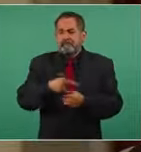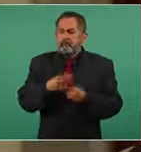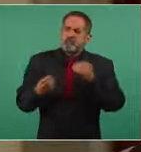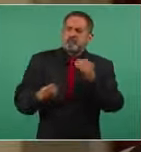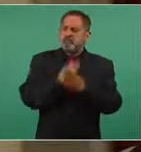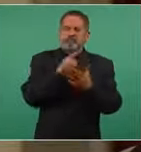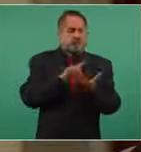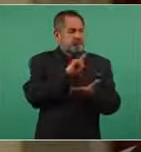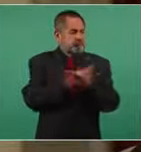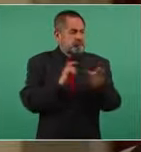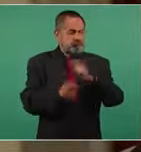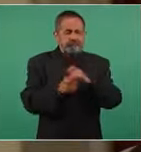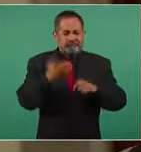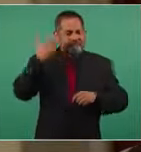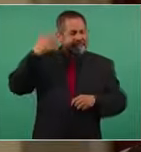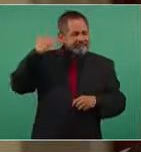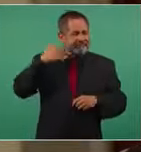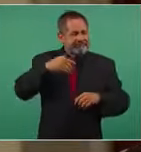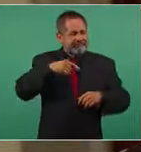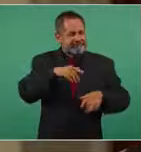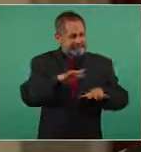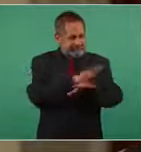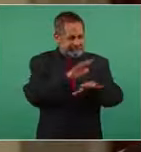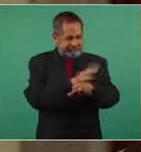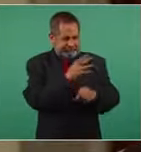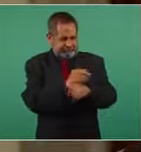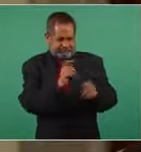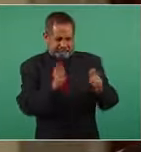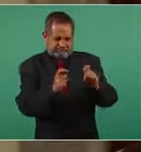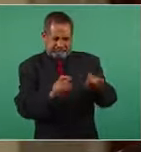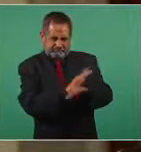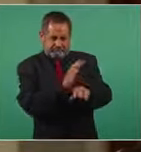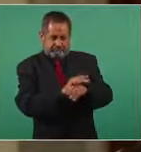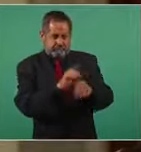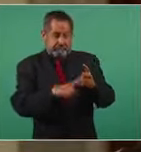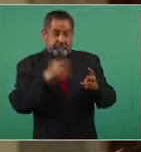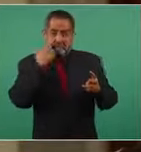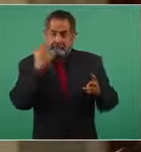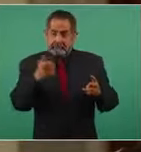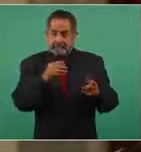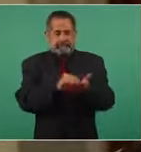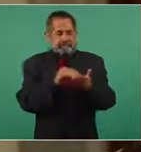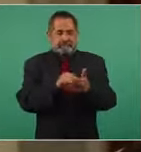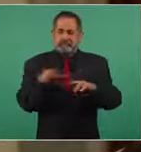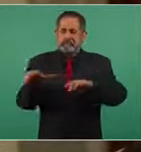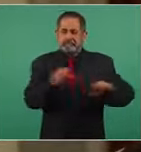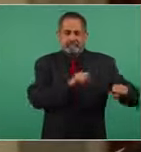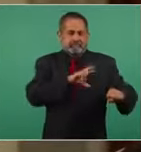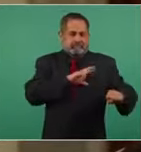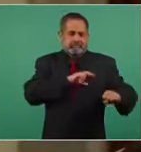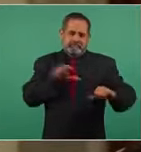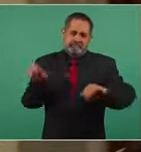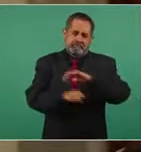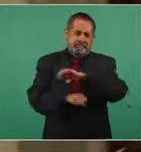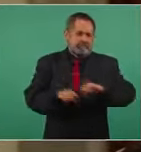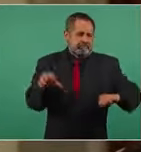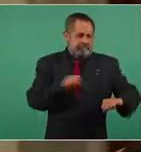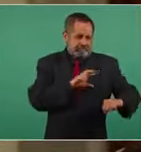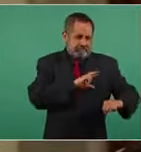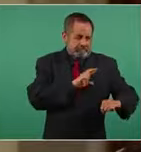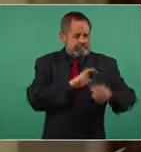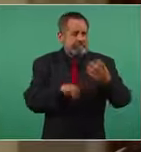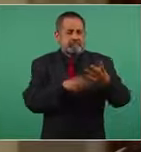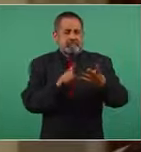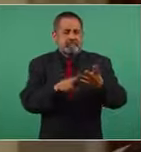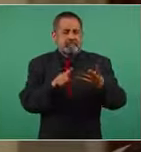contrarreformas que ya lo han hecho en el pasado y que buscan pues justamente seguir privatizando todos los bienes nacionales y la